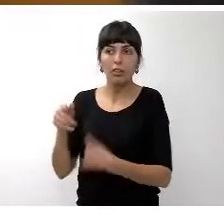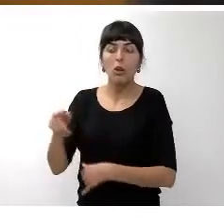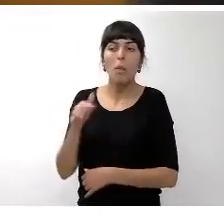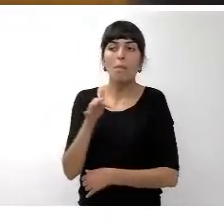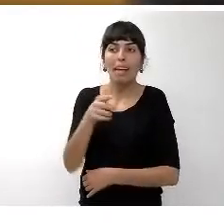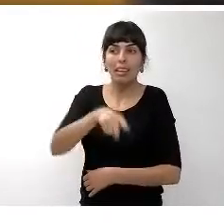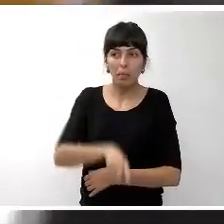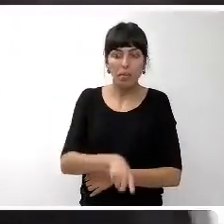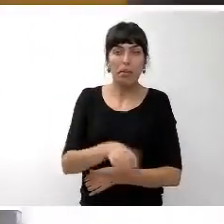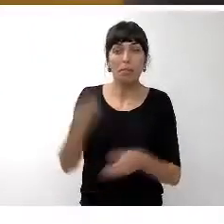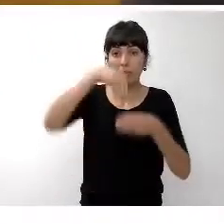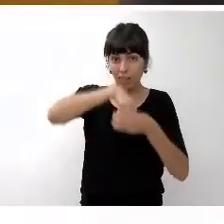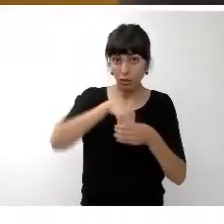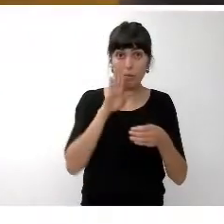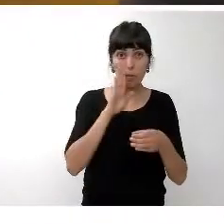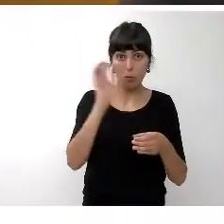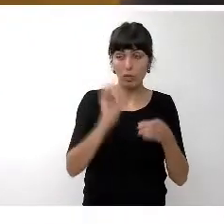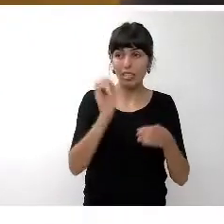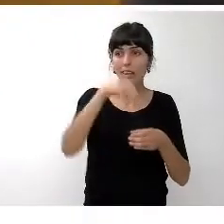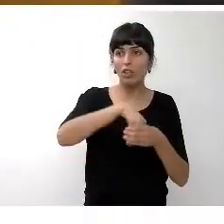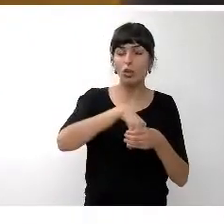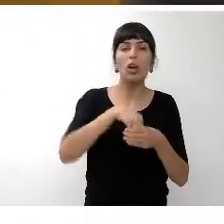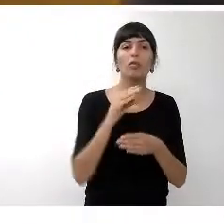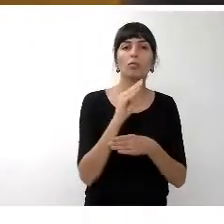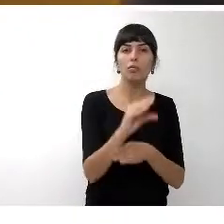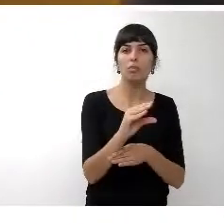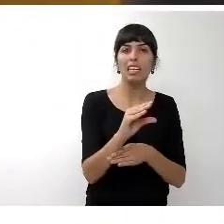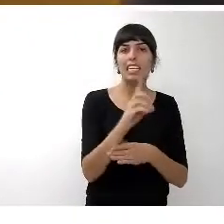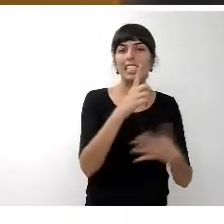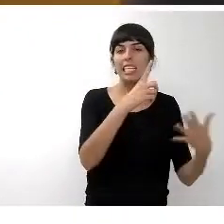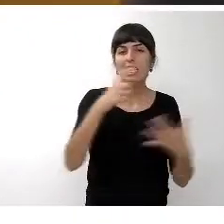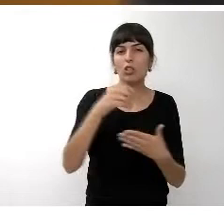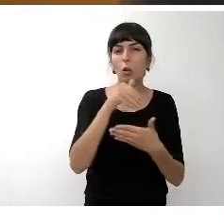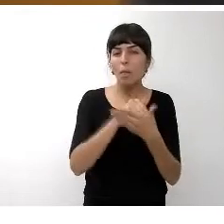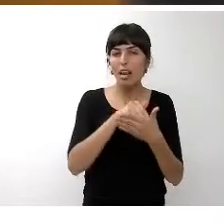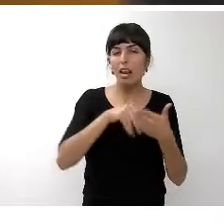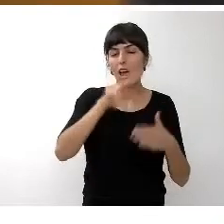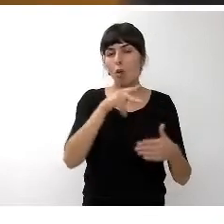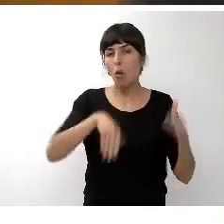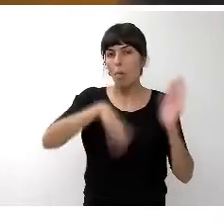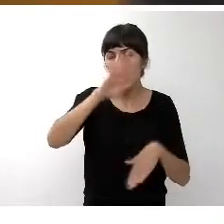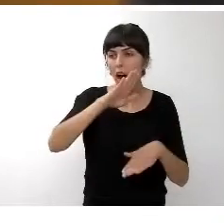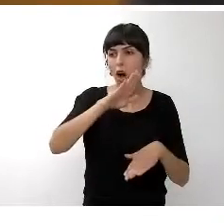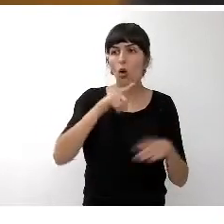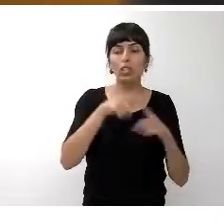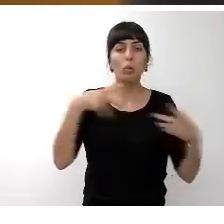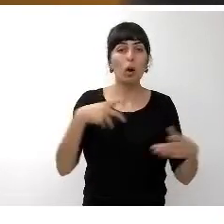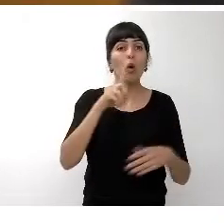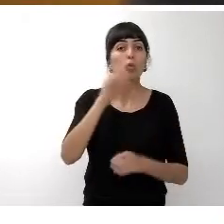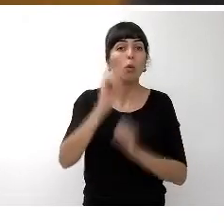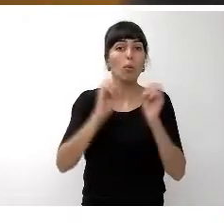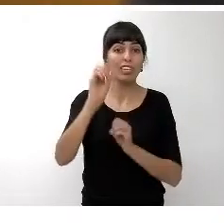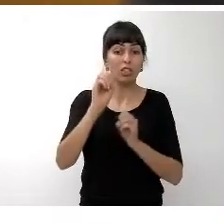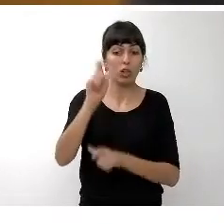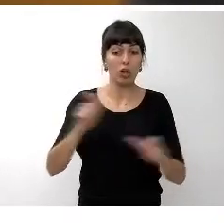incluye una dotación de más de 600.000 euros para incrementar el 1% de la masa salarial del personal